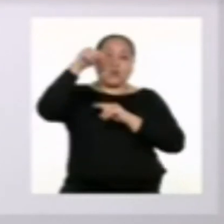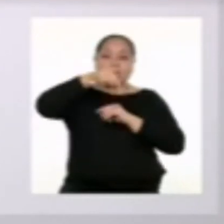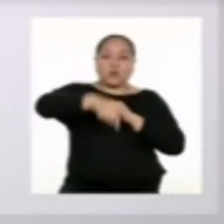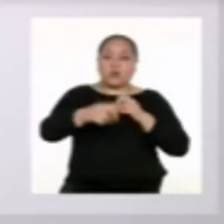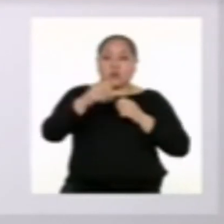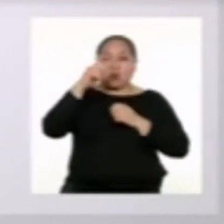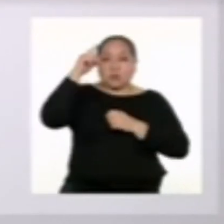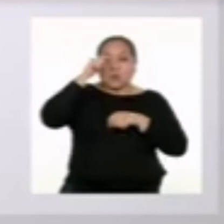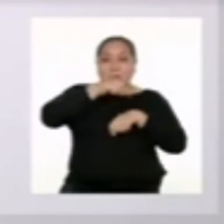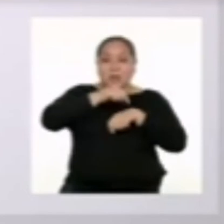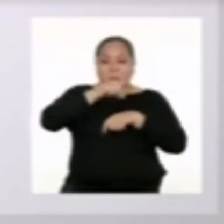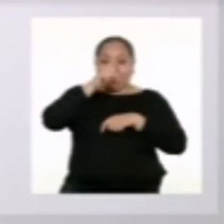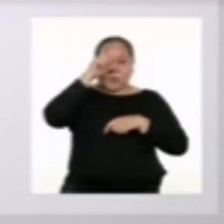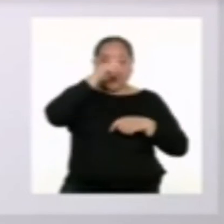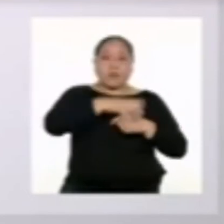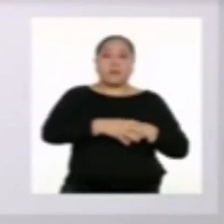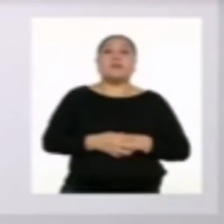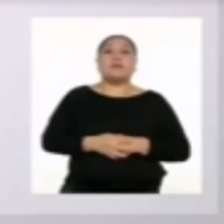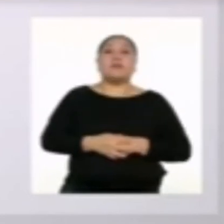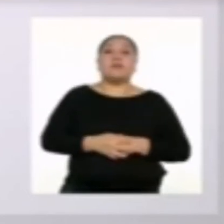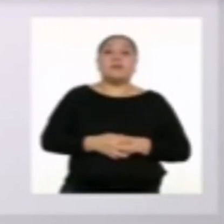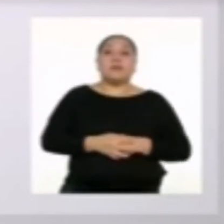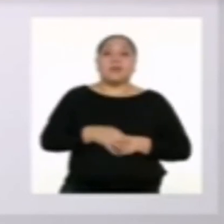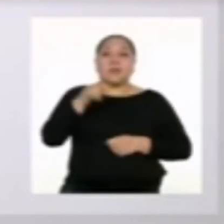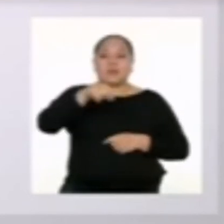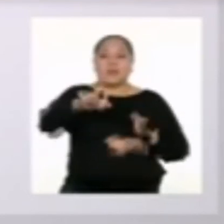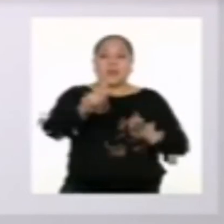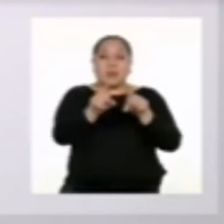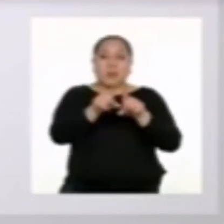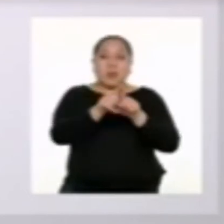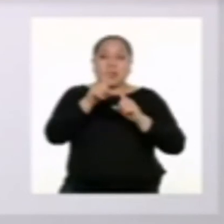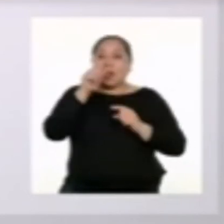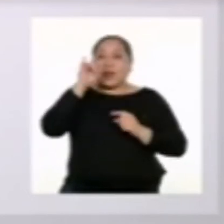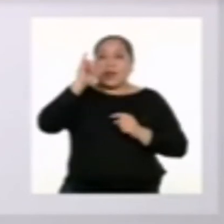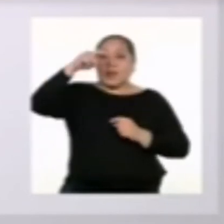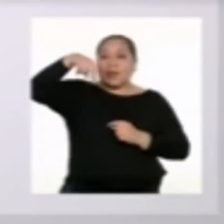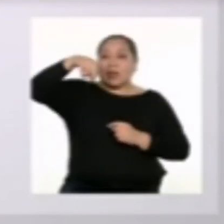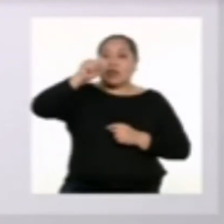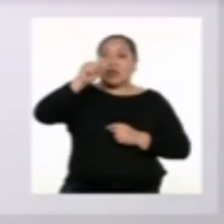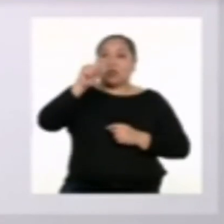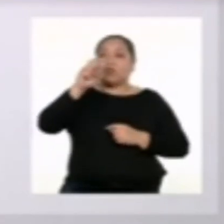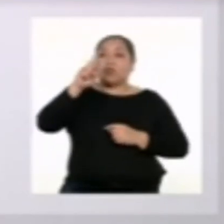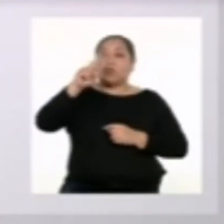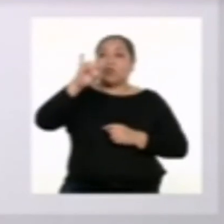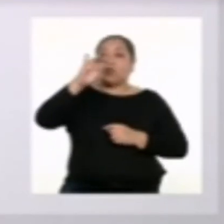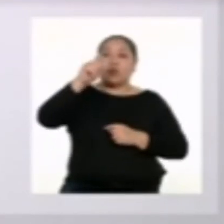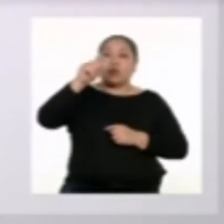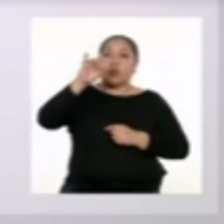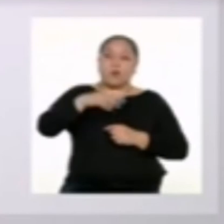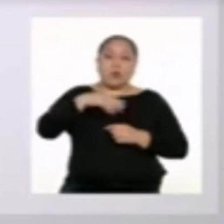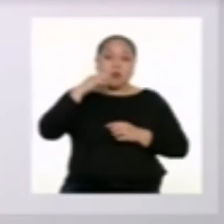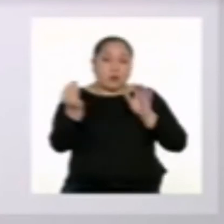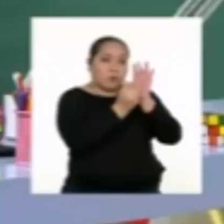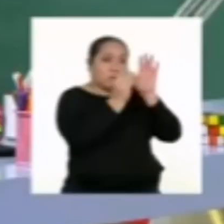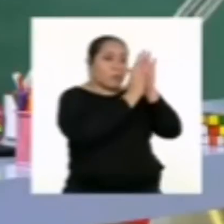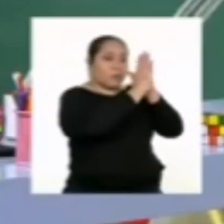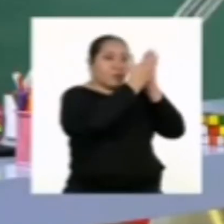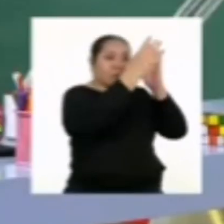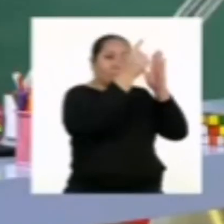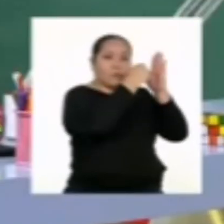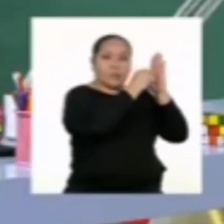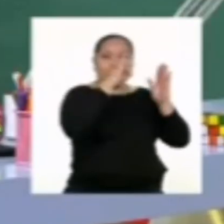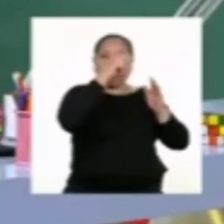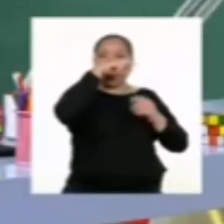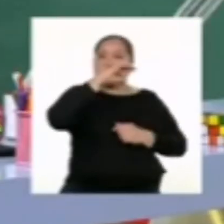situación muy complicada, así como el texto instructivo que queremos incorporar en nuestro fanzine.